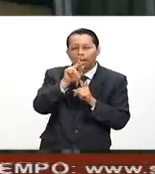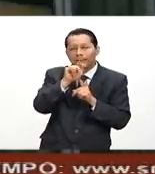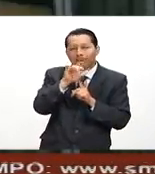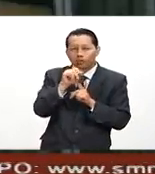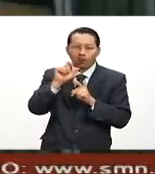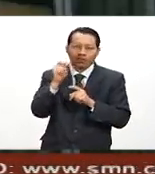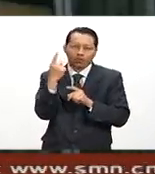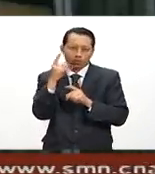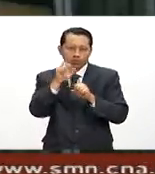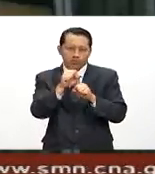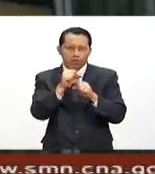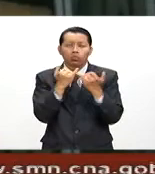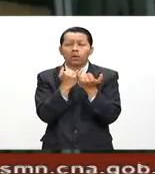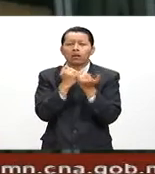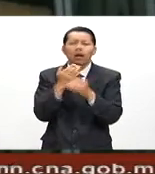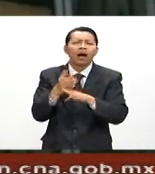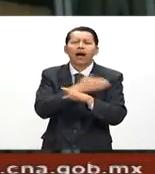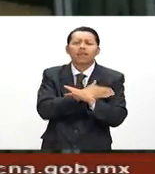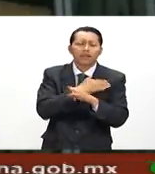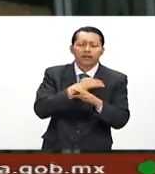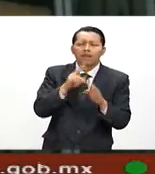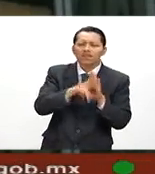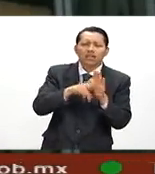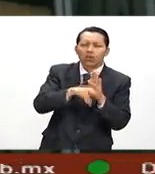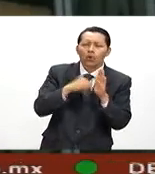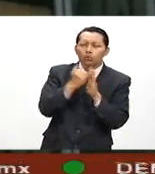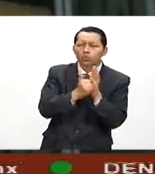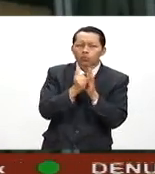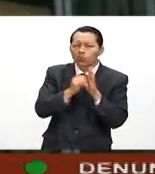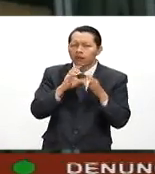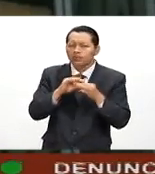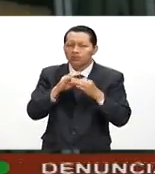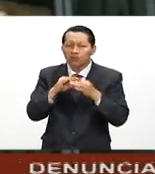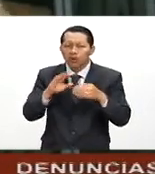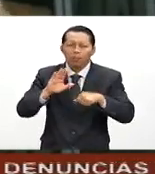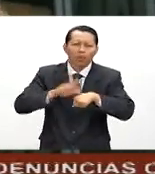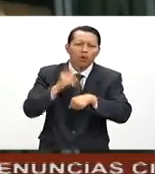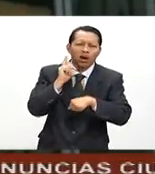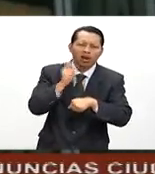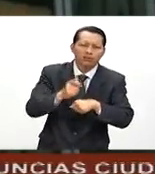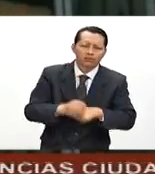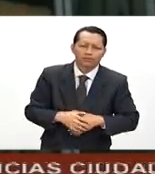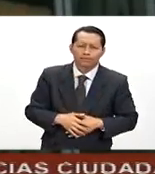Esto un día antes había publicado un video en YouTube en el que explicó sus acciones a este muchacho.